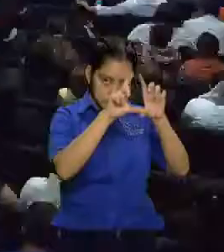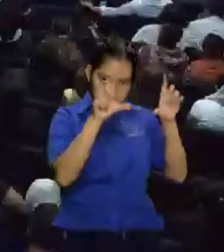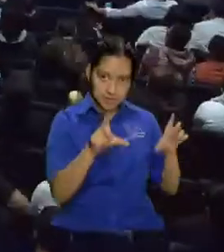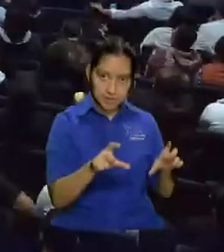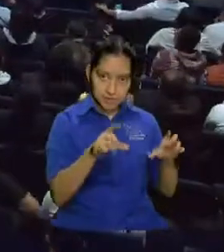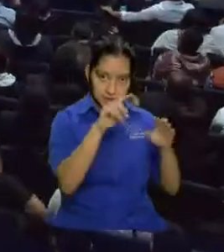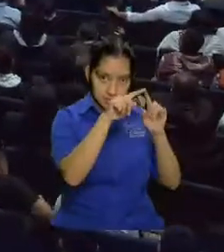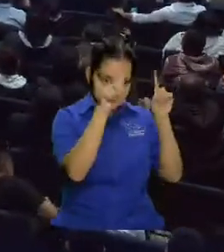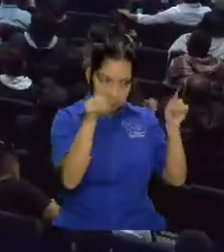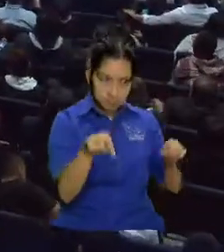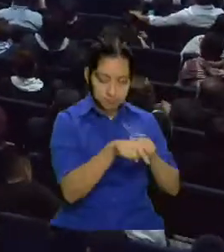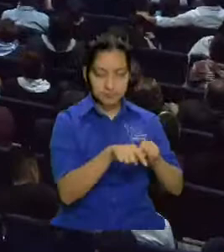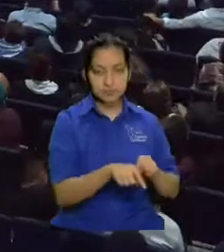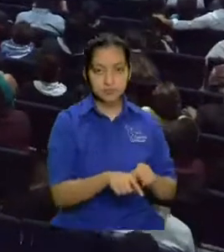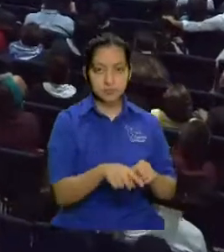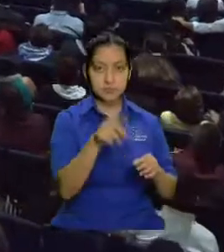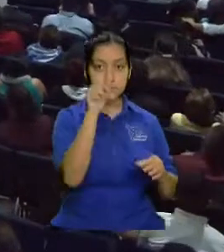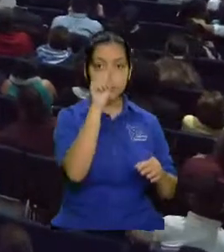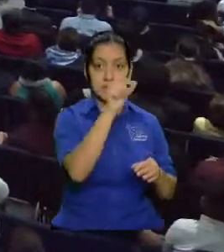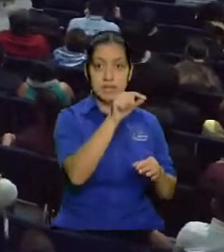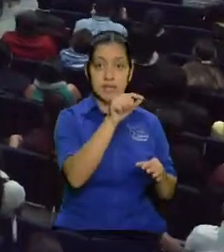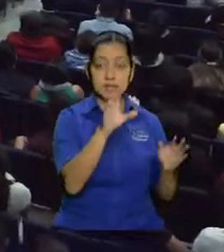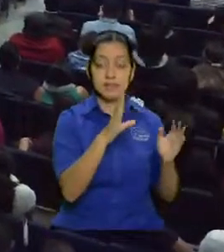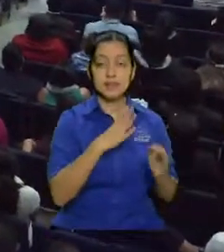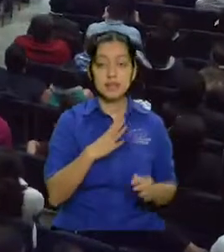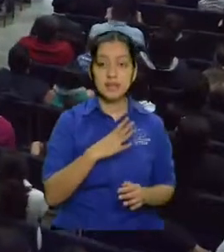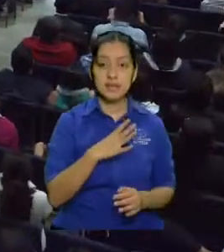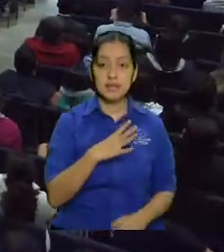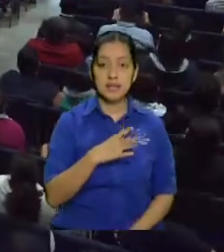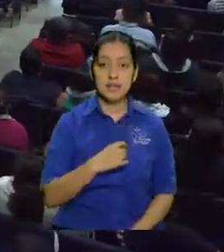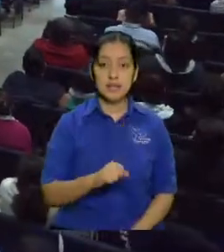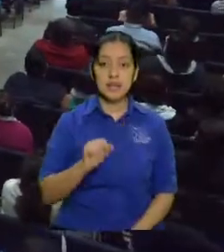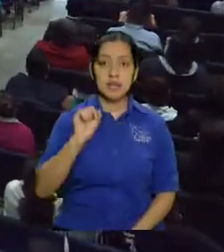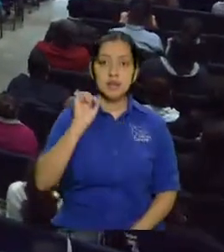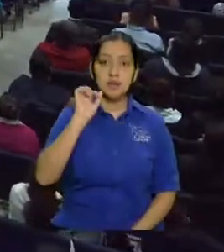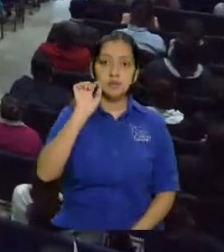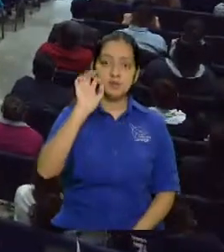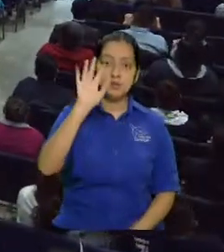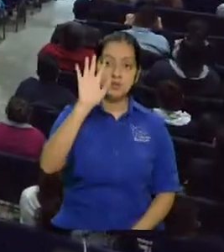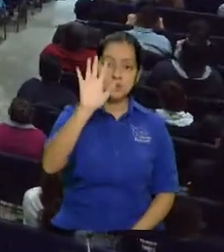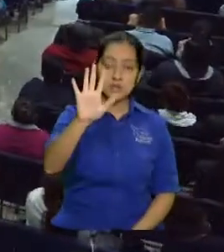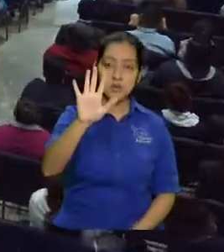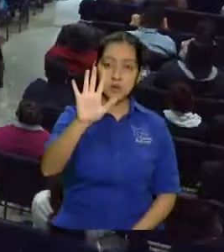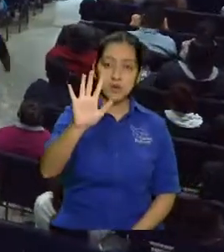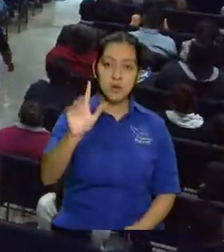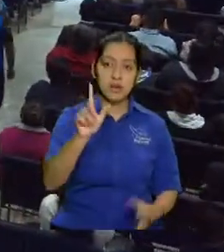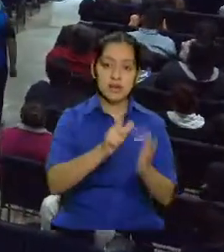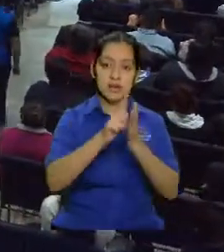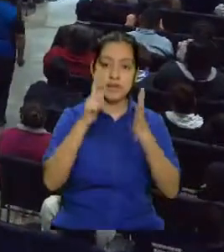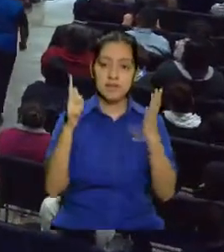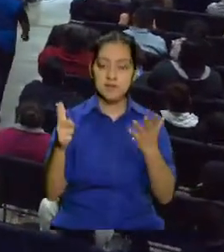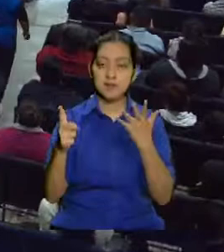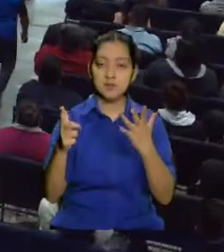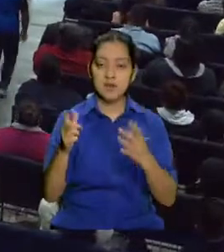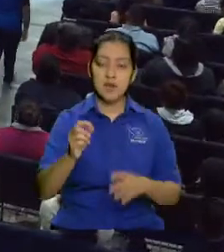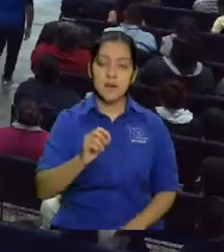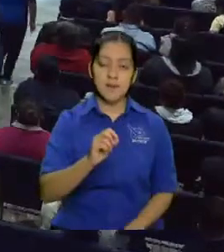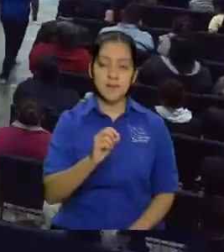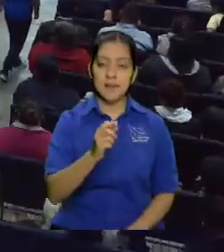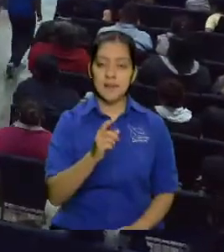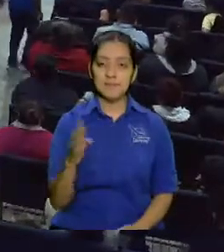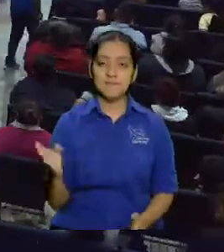tamaños que adentro contienen el pentateuco en letra microscópica y algunos